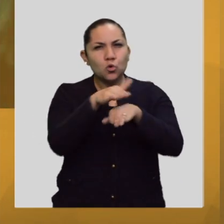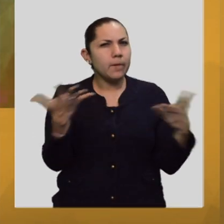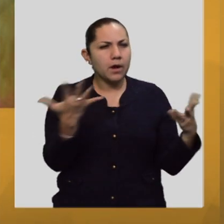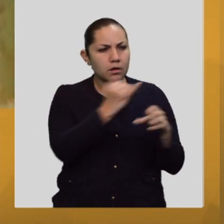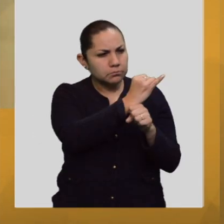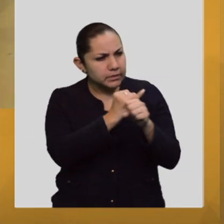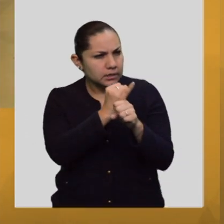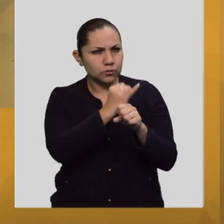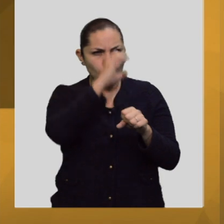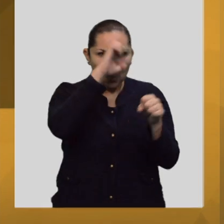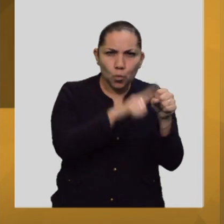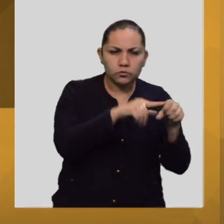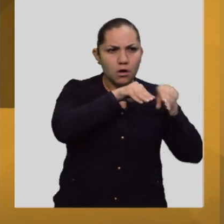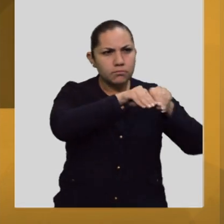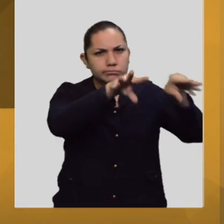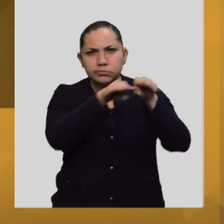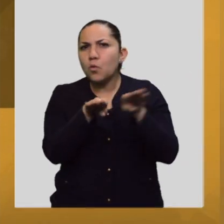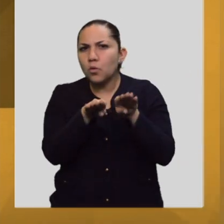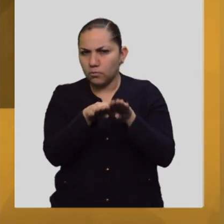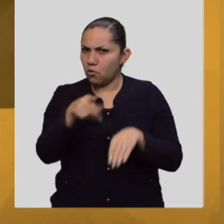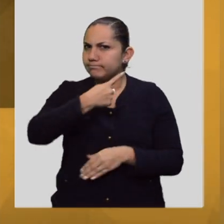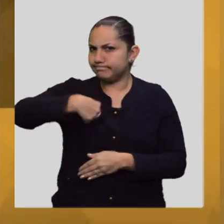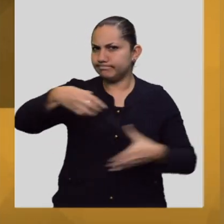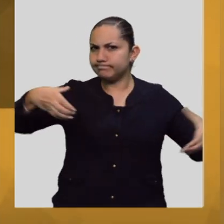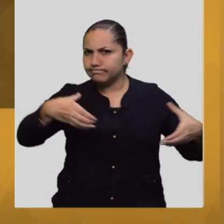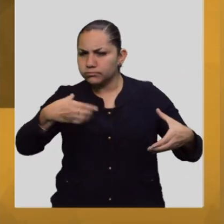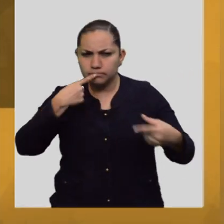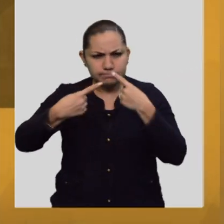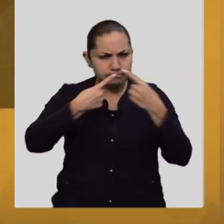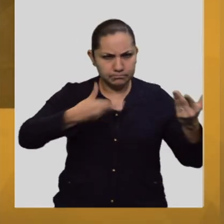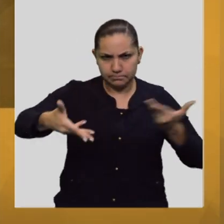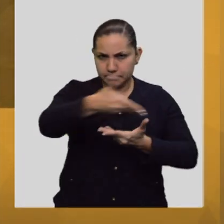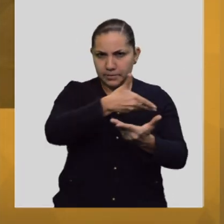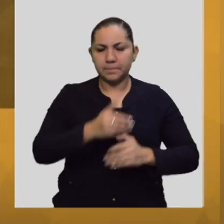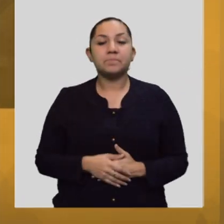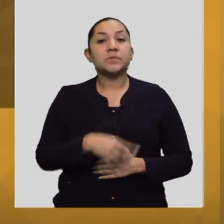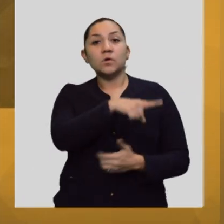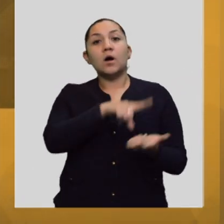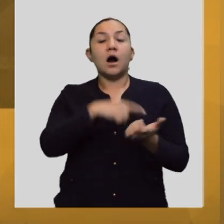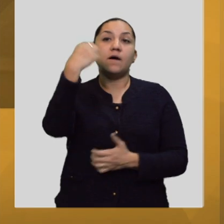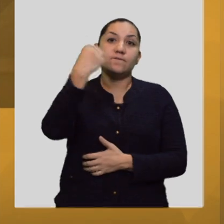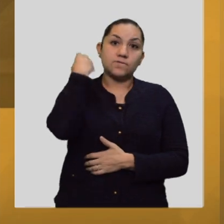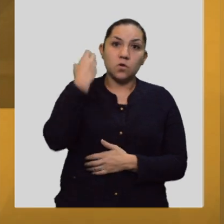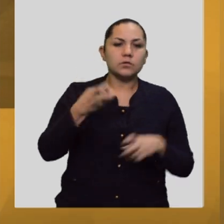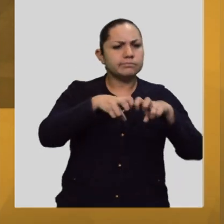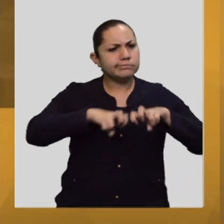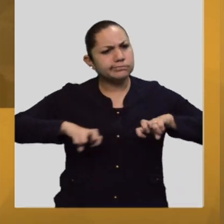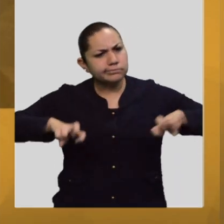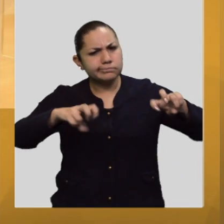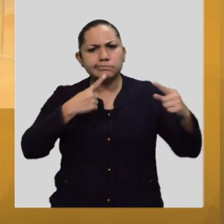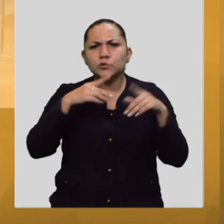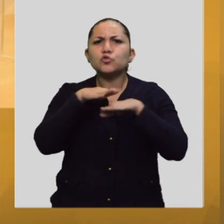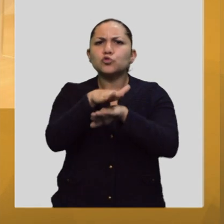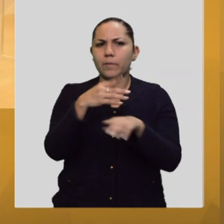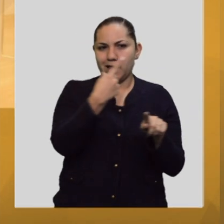nuestras instituciones museísticas. El debate y la reflexión se realizó con una serie de conversatorios a partir de distintos proyectos museográficos